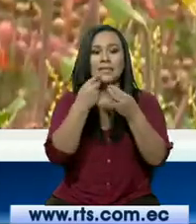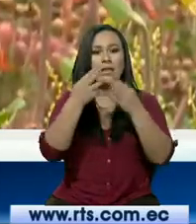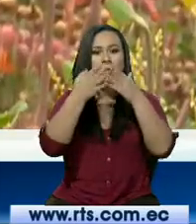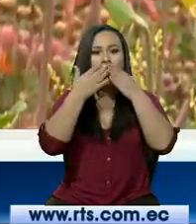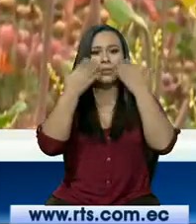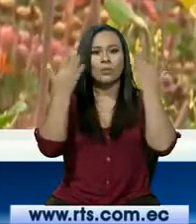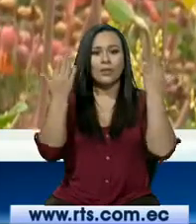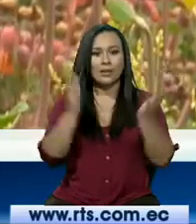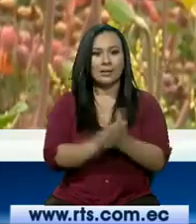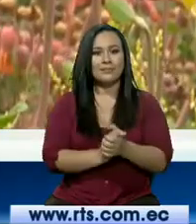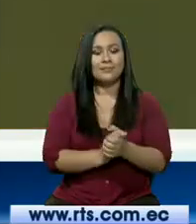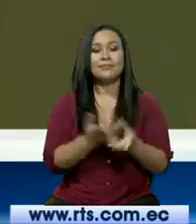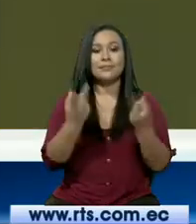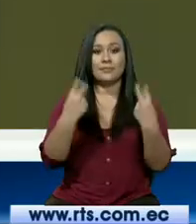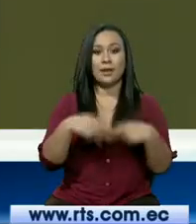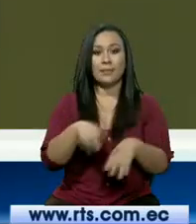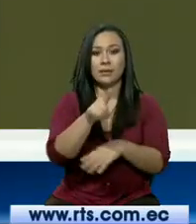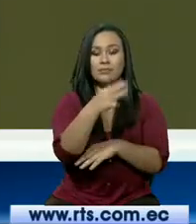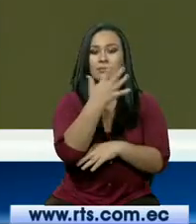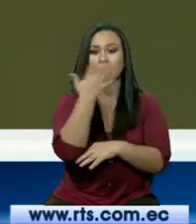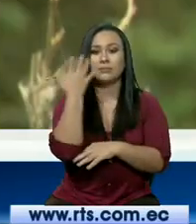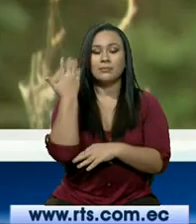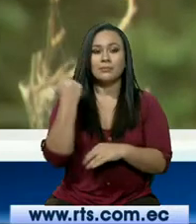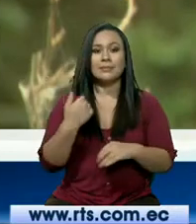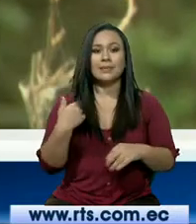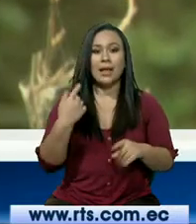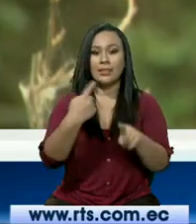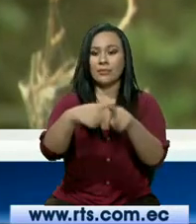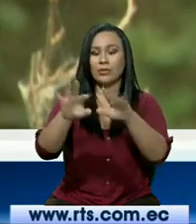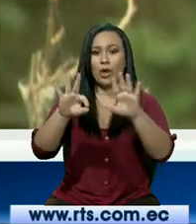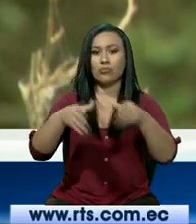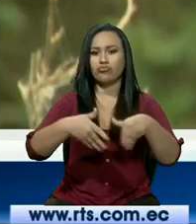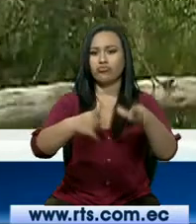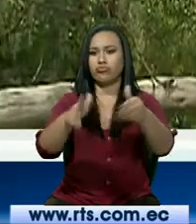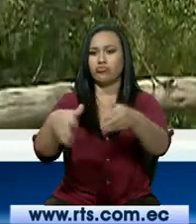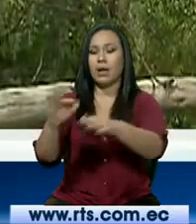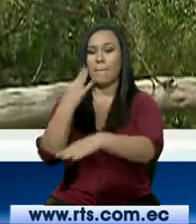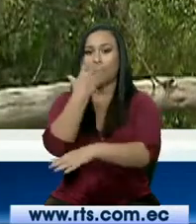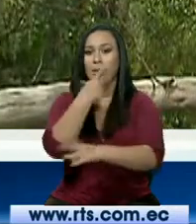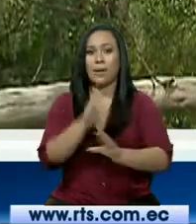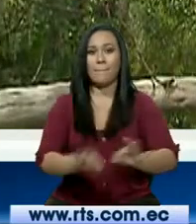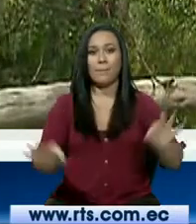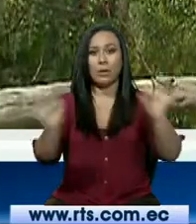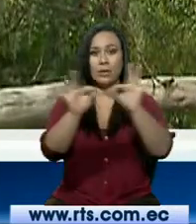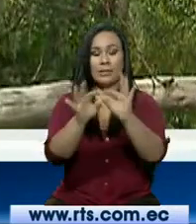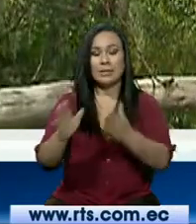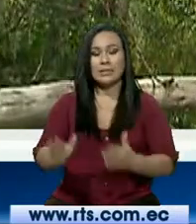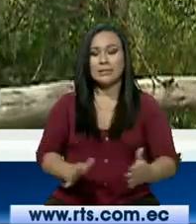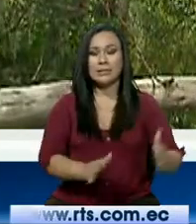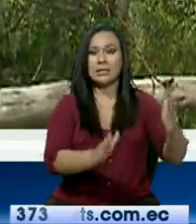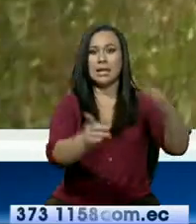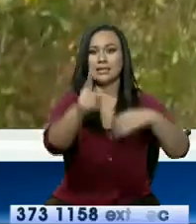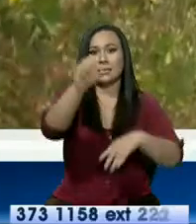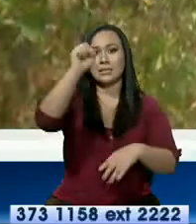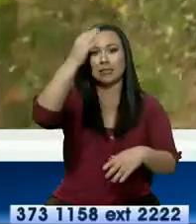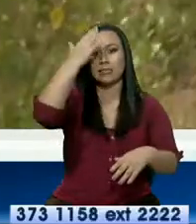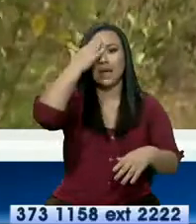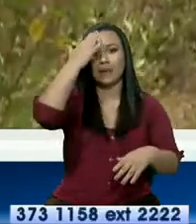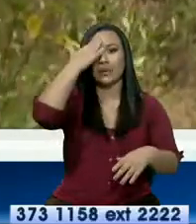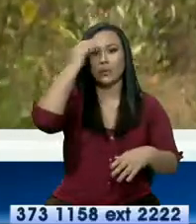Y también en este bosque tenemos otro sendero muy importante. Que se llama el sendero de la sabiduría andina.